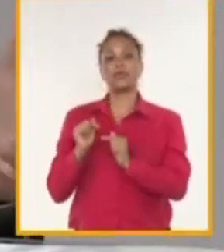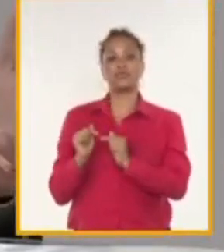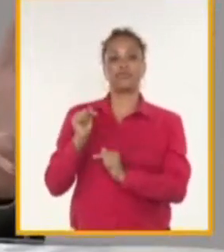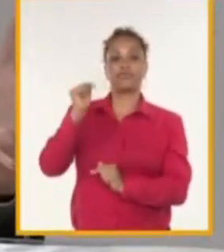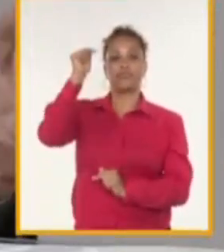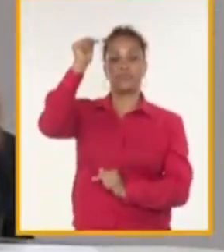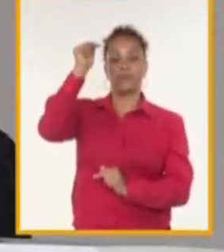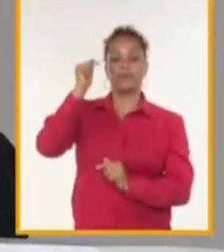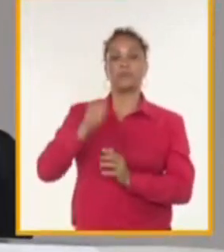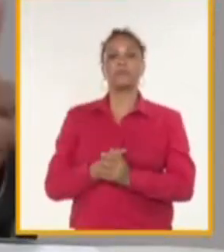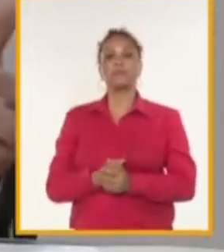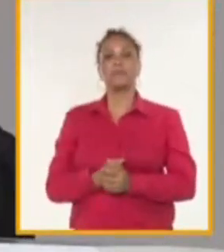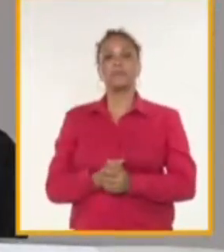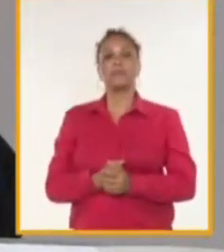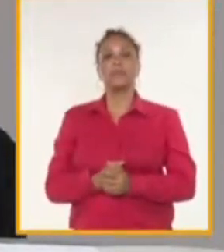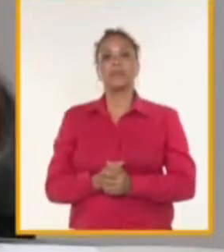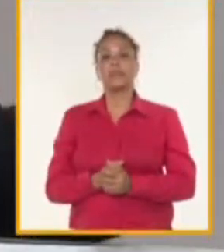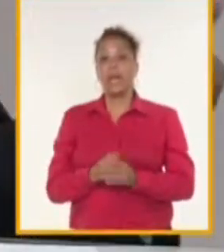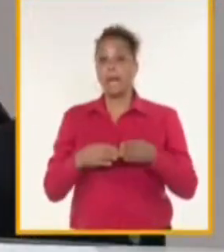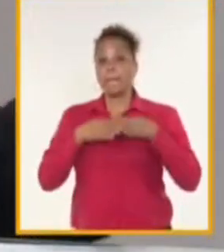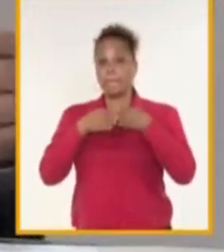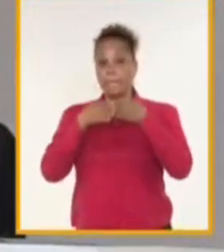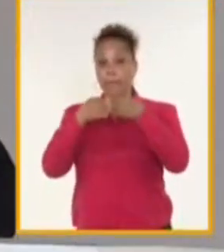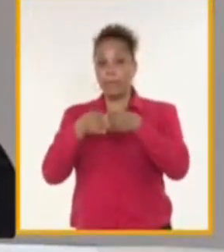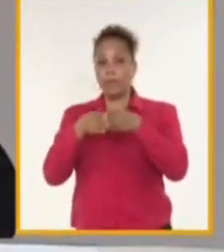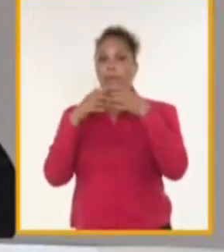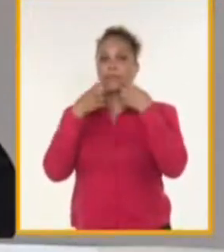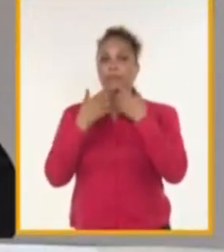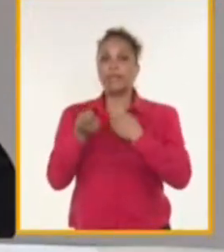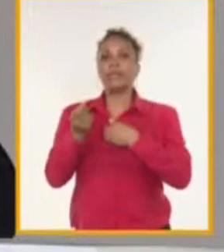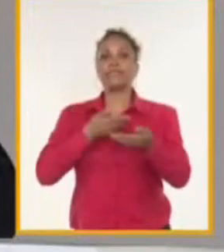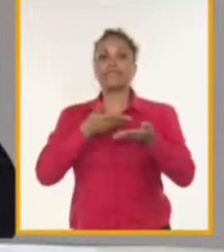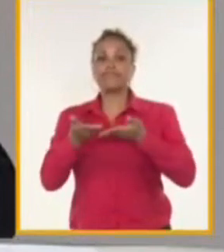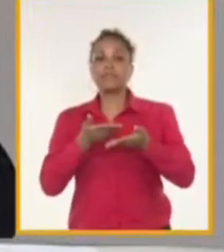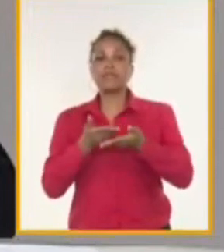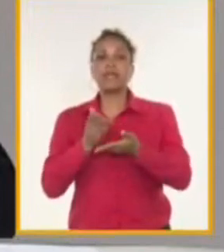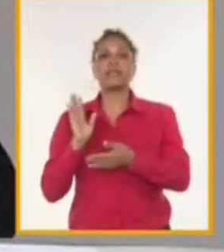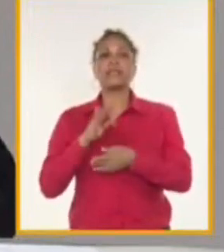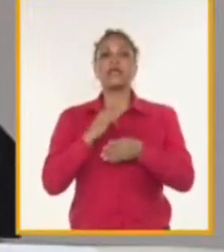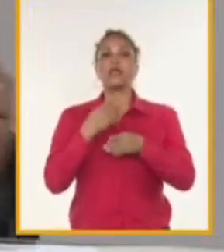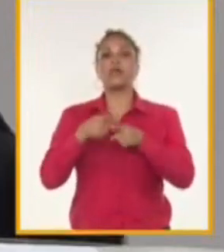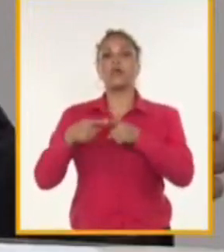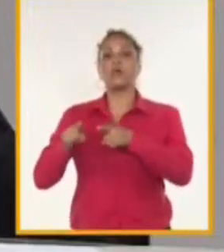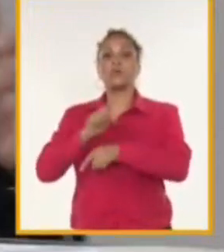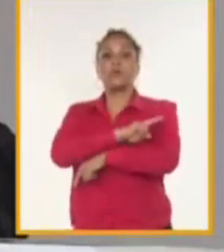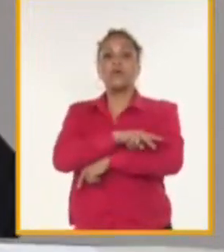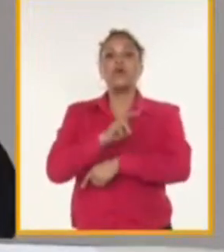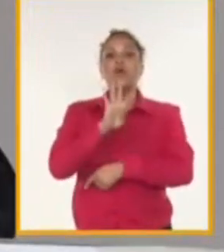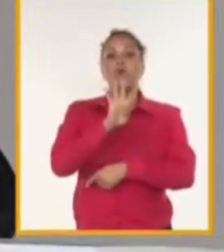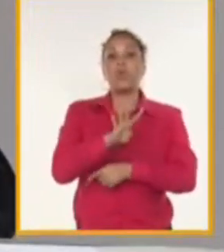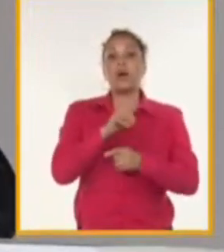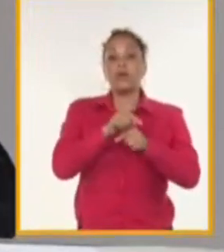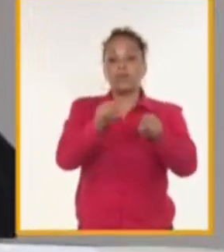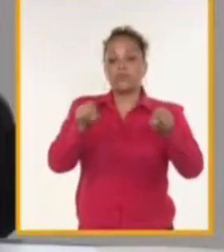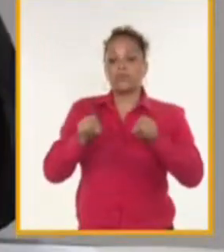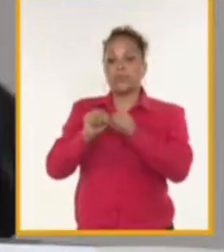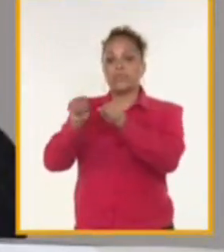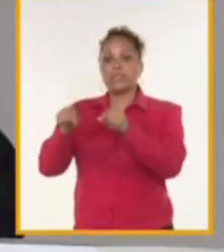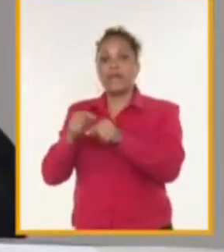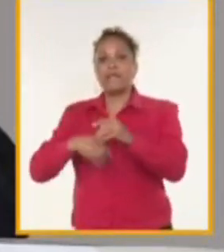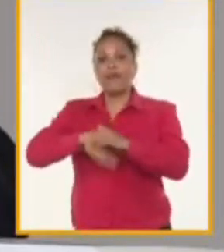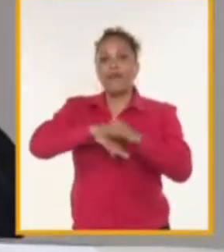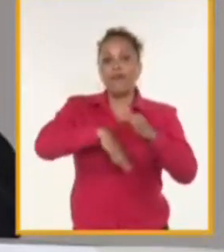hacer un símil. Son buques que son cuatro canchas de fútbol, son buques que son